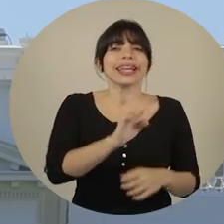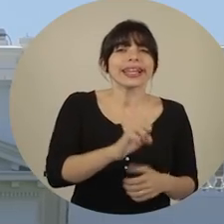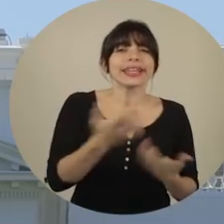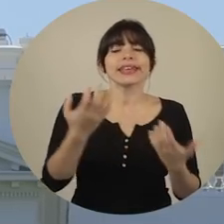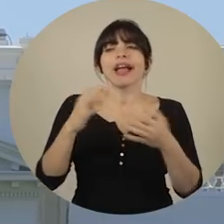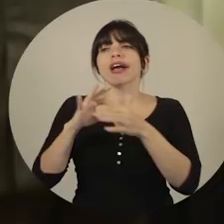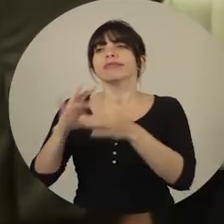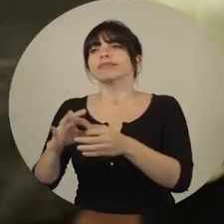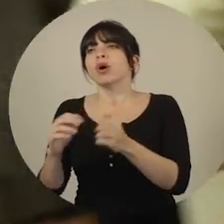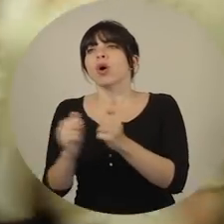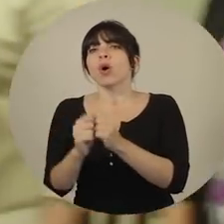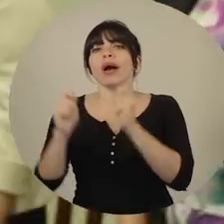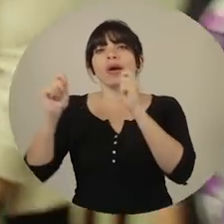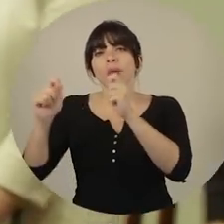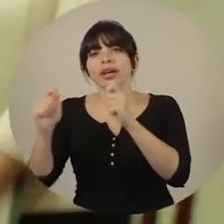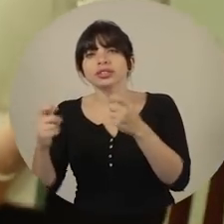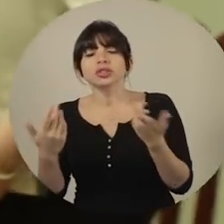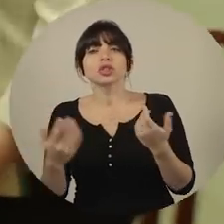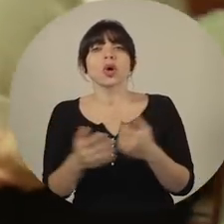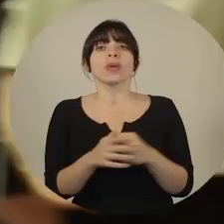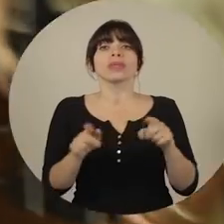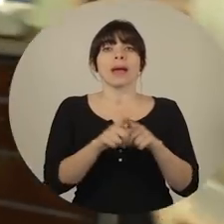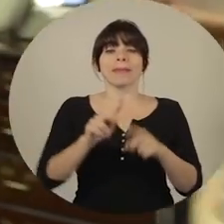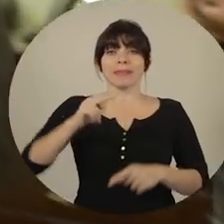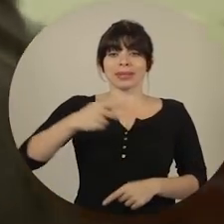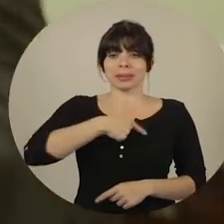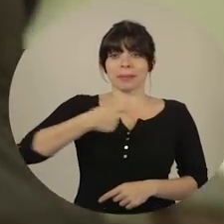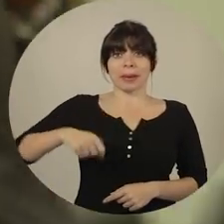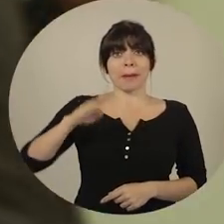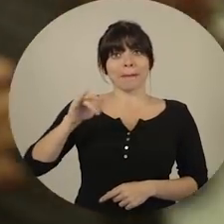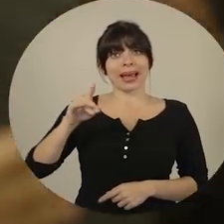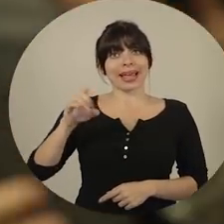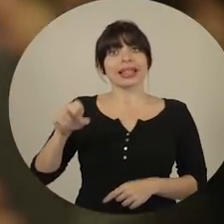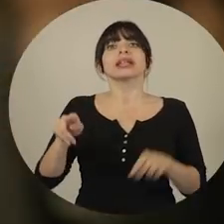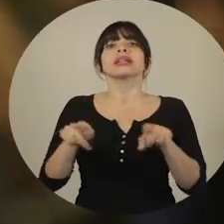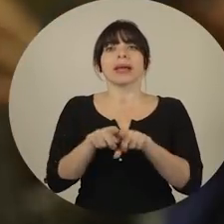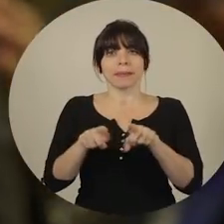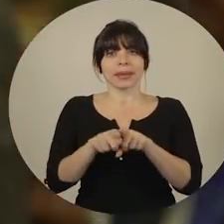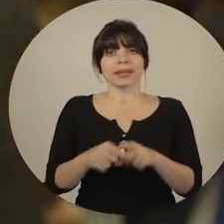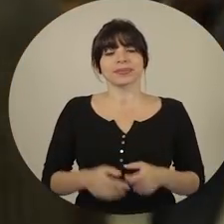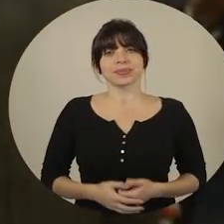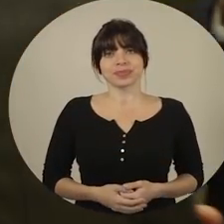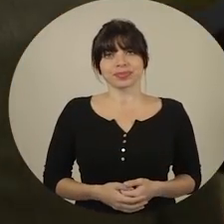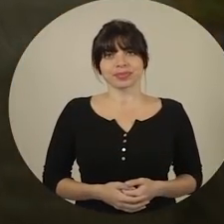energía, que tienen que ver con educación y con el vicepresidente Biden también.